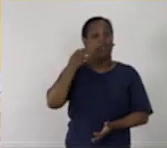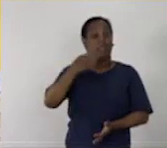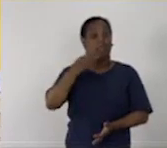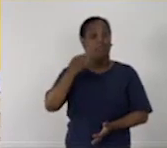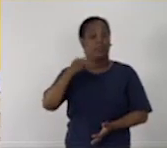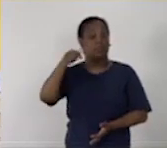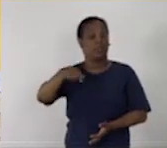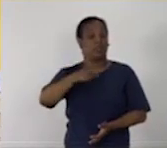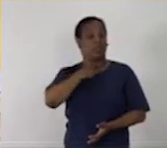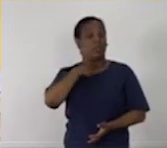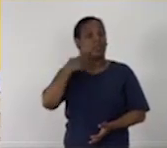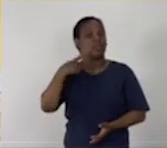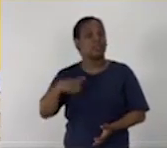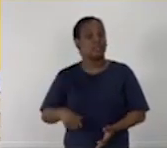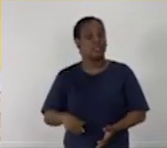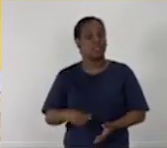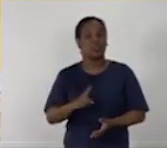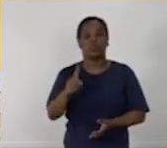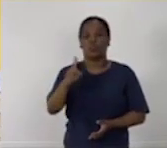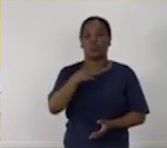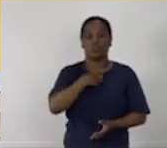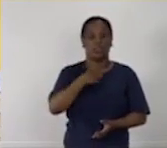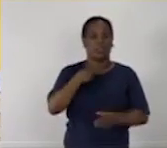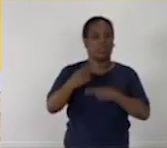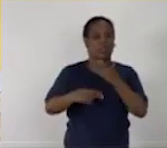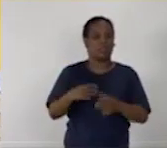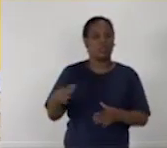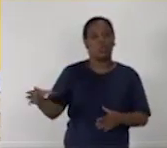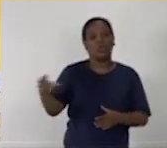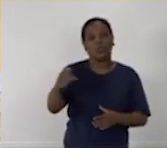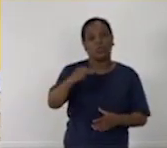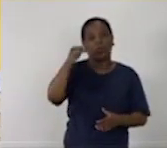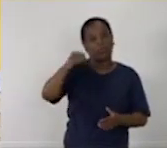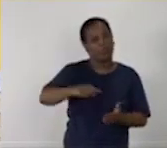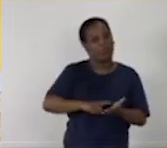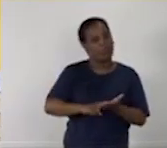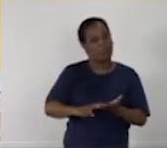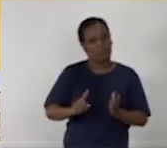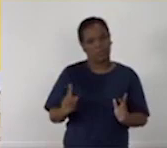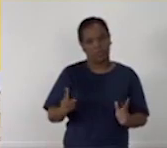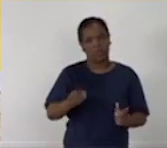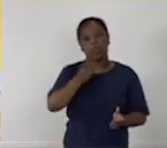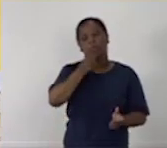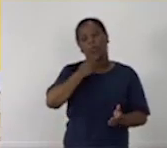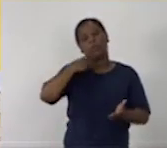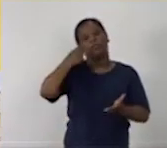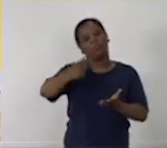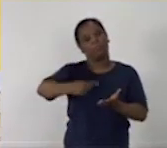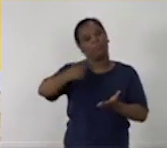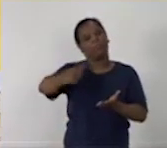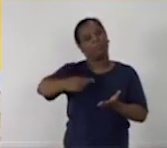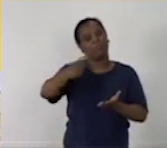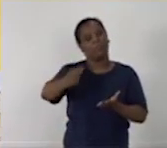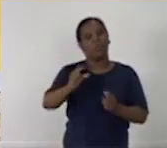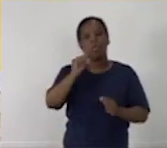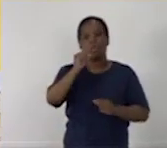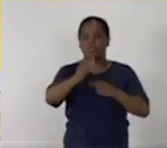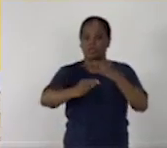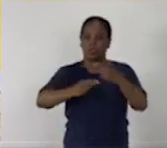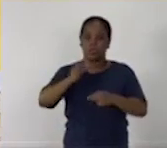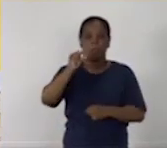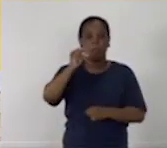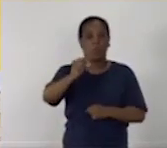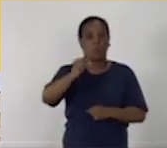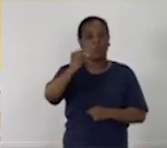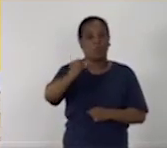Les aclaro que estos ejercicios, por supuesto, no tienen que hacerlos todos en una misma sesión. Pueden dosificarlos